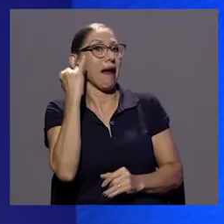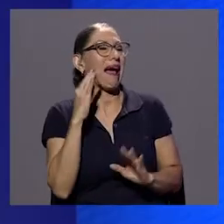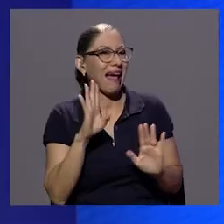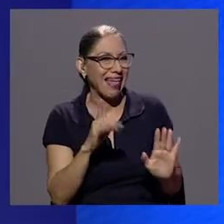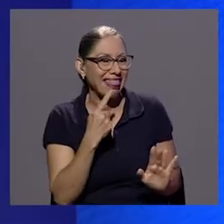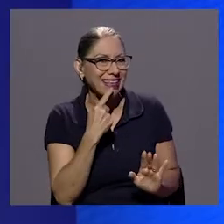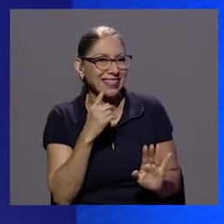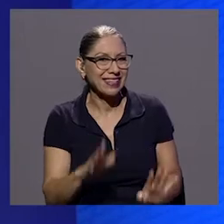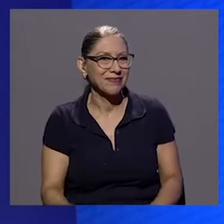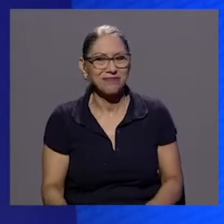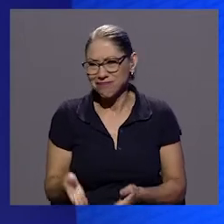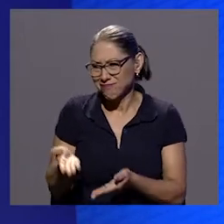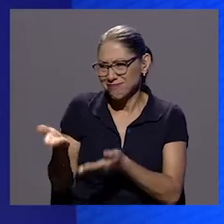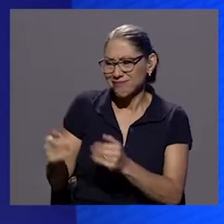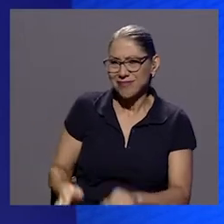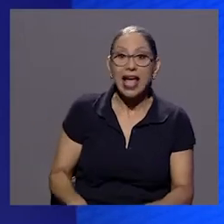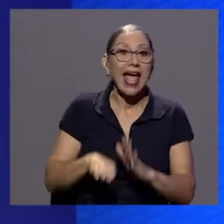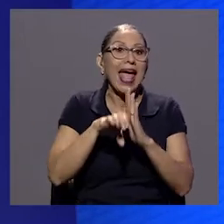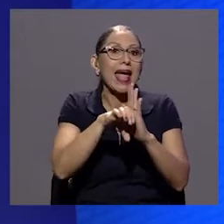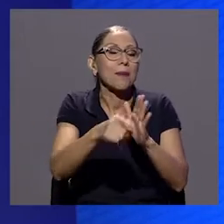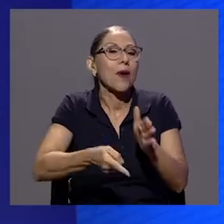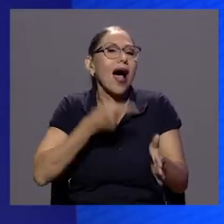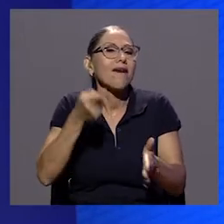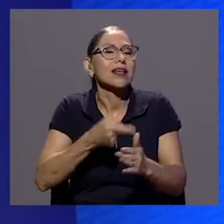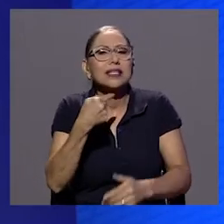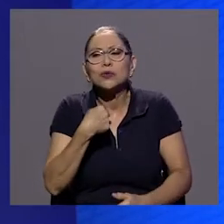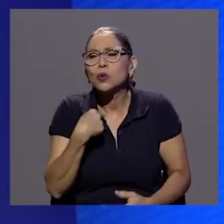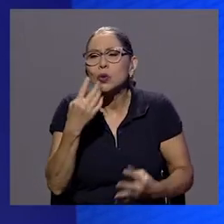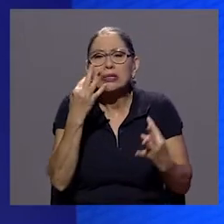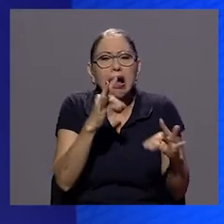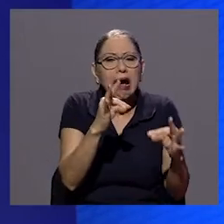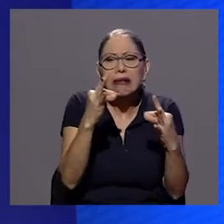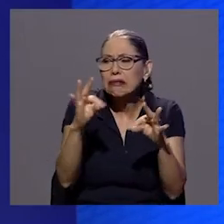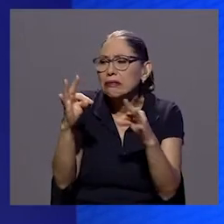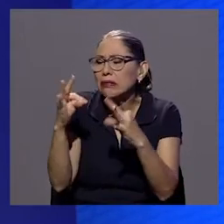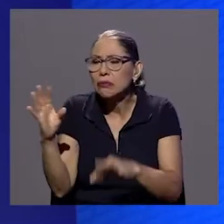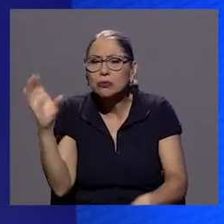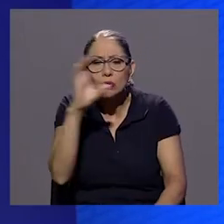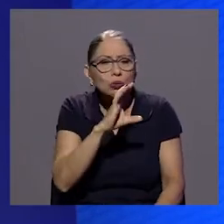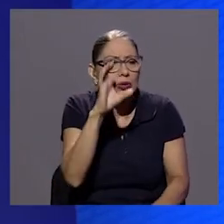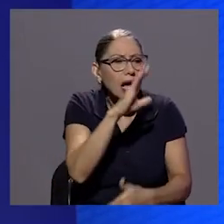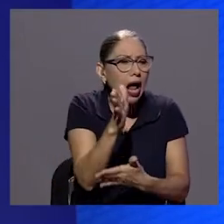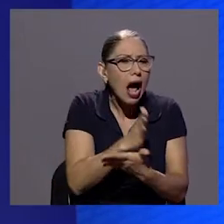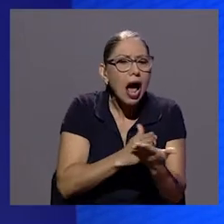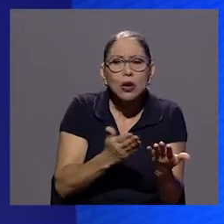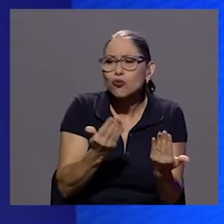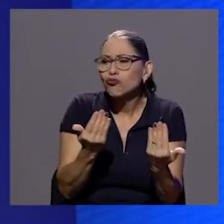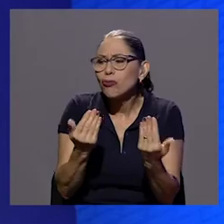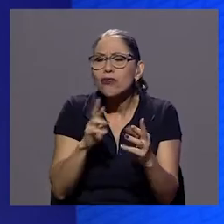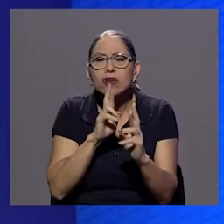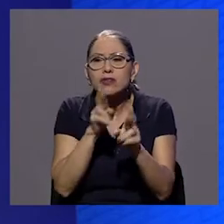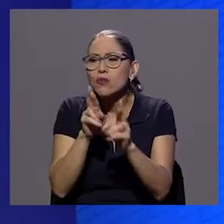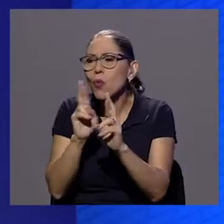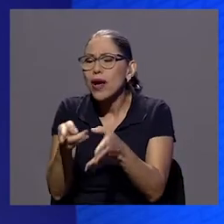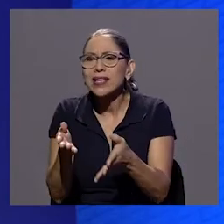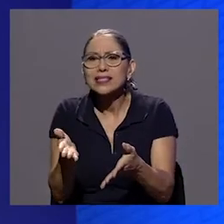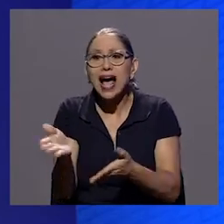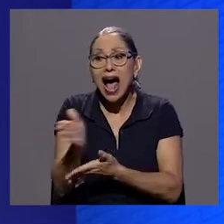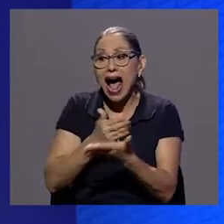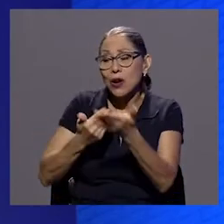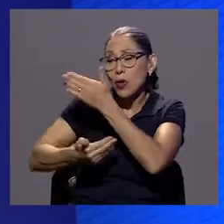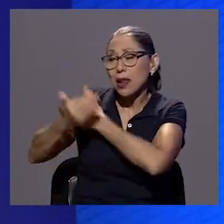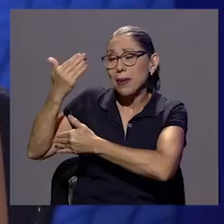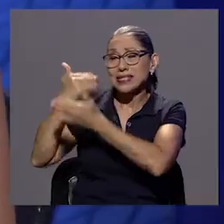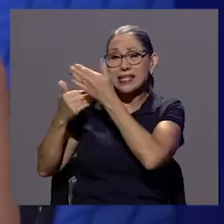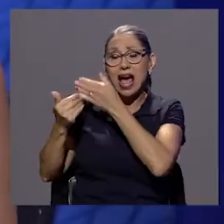es como a veces cuando uno anda en busca de alguna respuesta ¿verdad? o de solucionar cosas de su pasado acude a un a